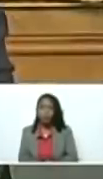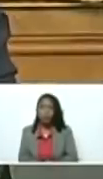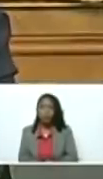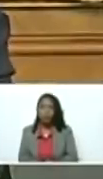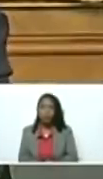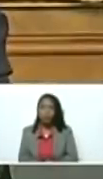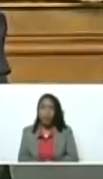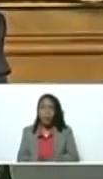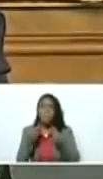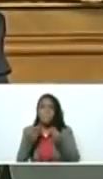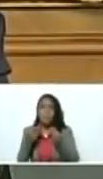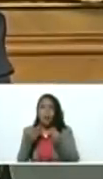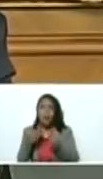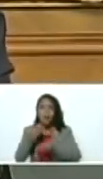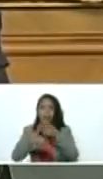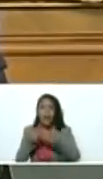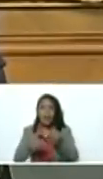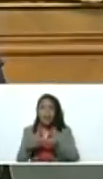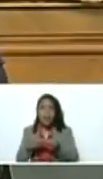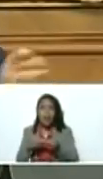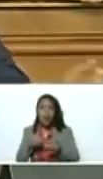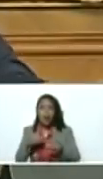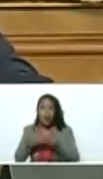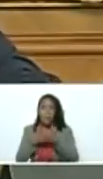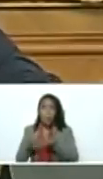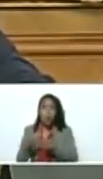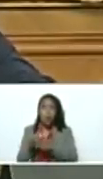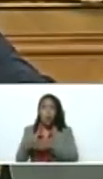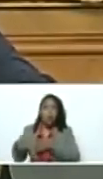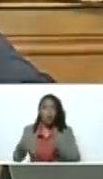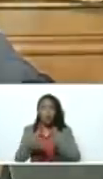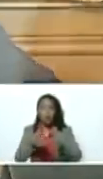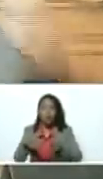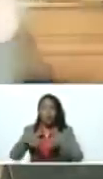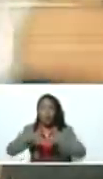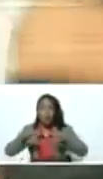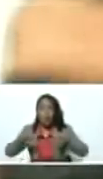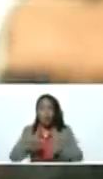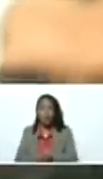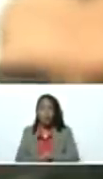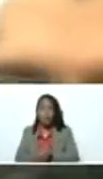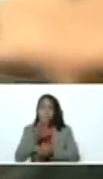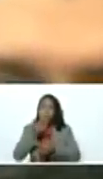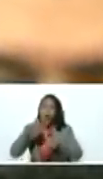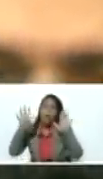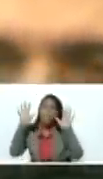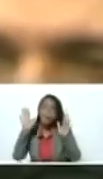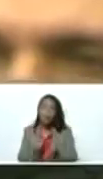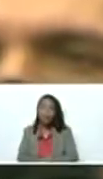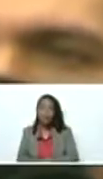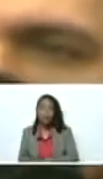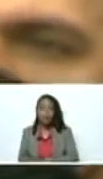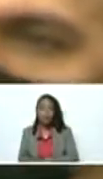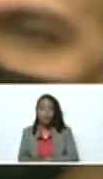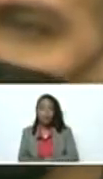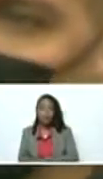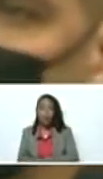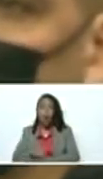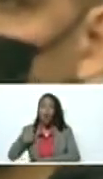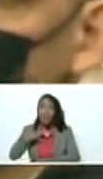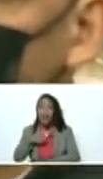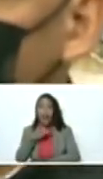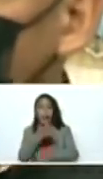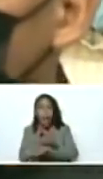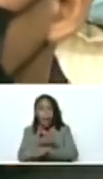para que fuera aunque sea con un bulldozer y abriera un camino de tierra por ejemplo o tiene que ir